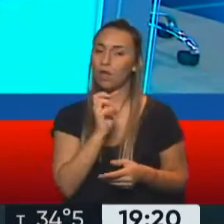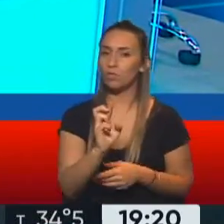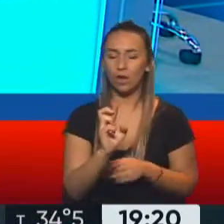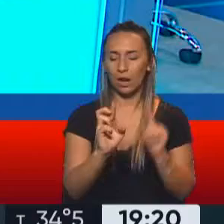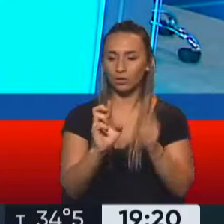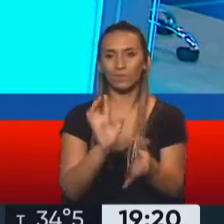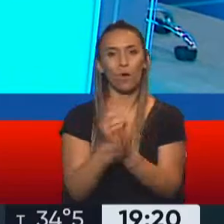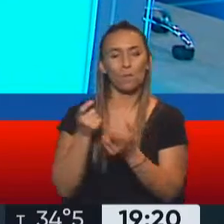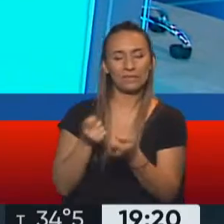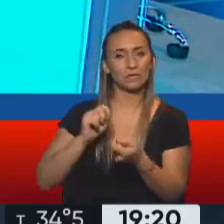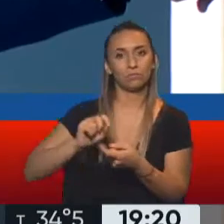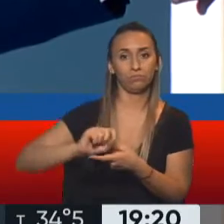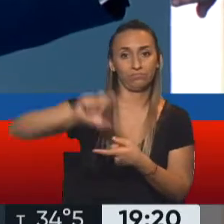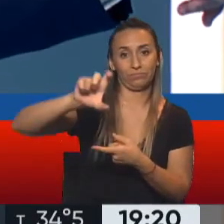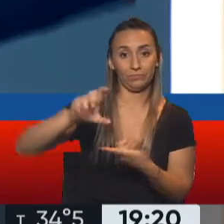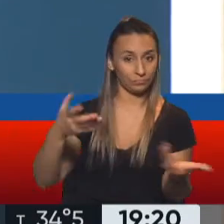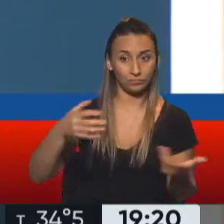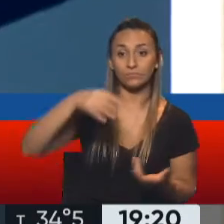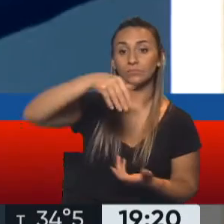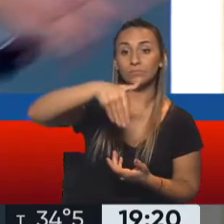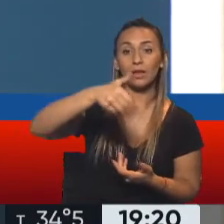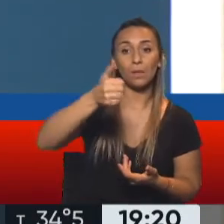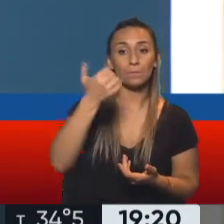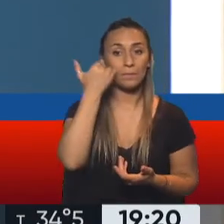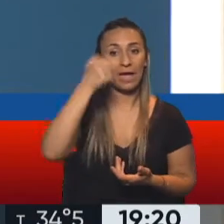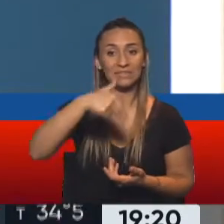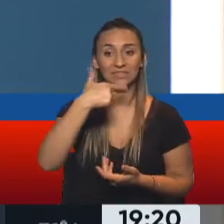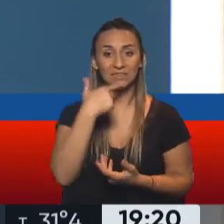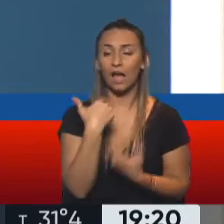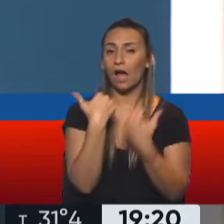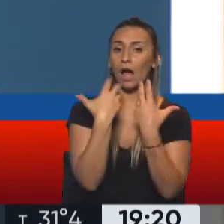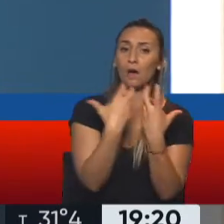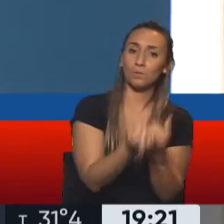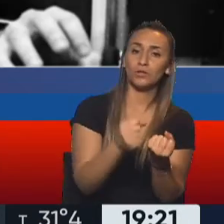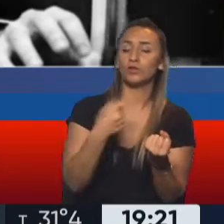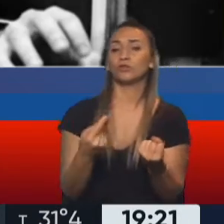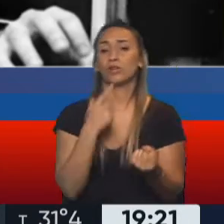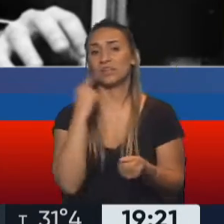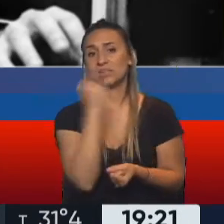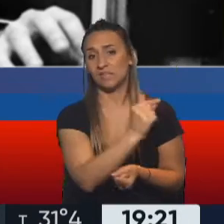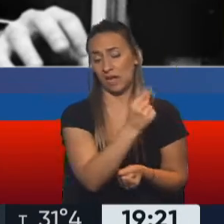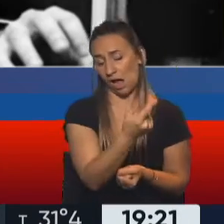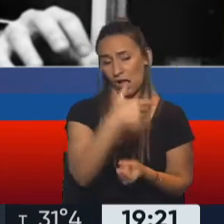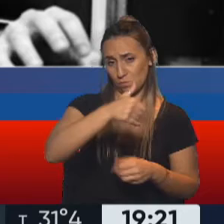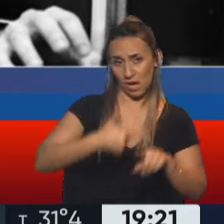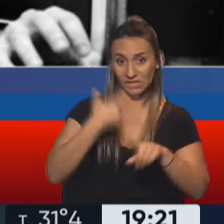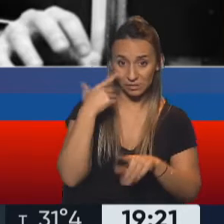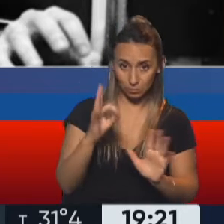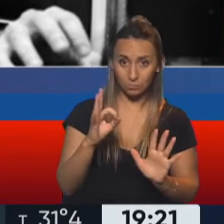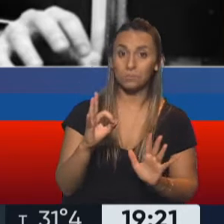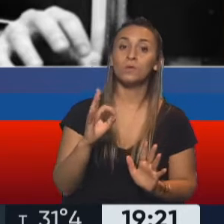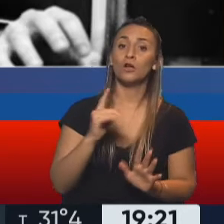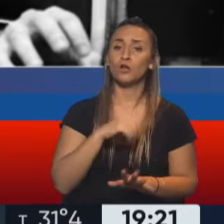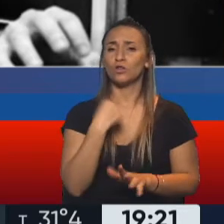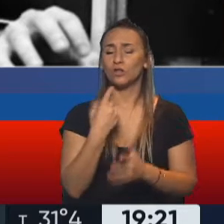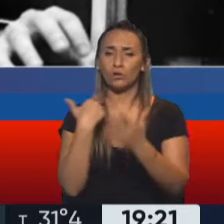Mayanz. Aparece un respaldo directo a las negociaciones y una crítica a la actitud de Máximo Cuehder. Tenemos una más de Edgardo Cuehder. Venimos